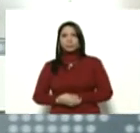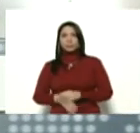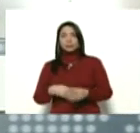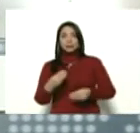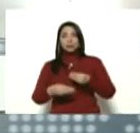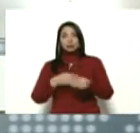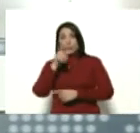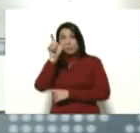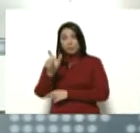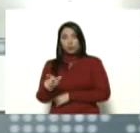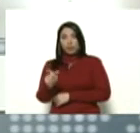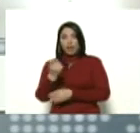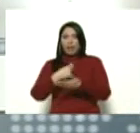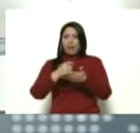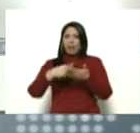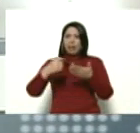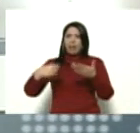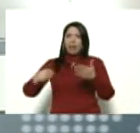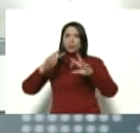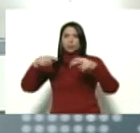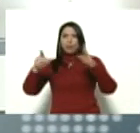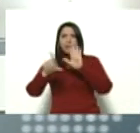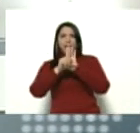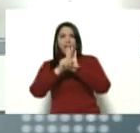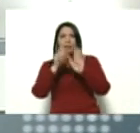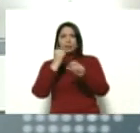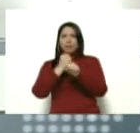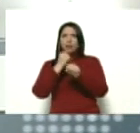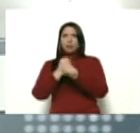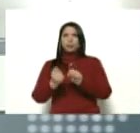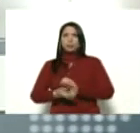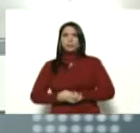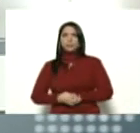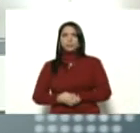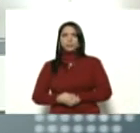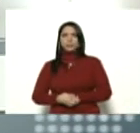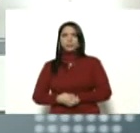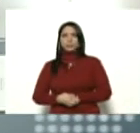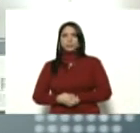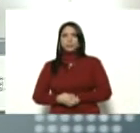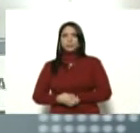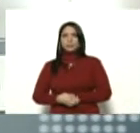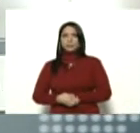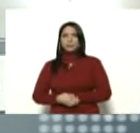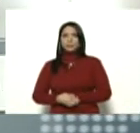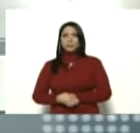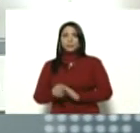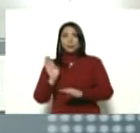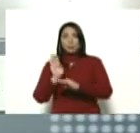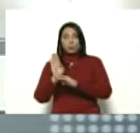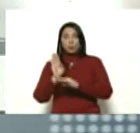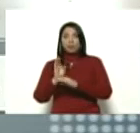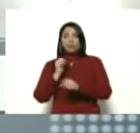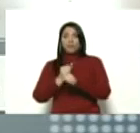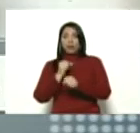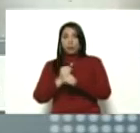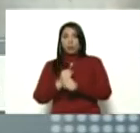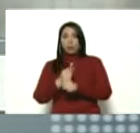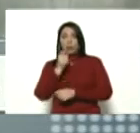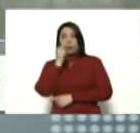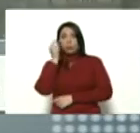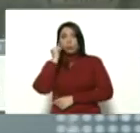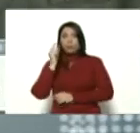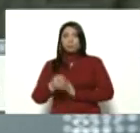personalmente, escribió de puño y letra la nueva ley orgánica de los trabajadores y las trabajadoras, que protege a la clase obrera venezolana,